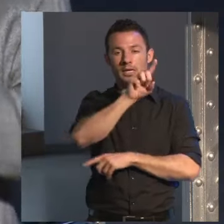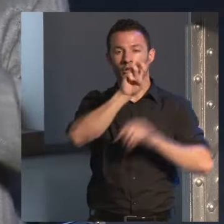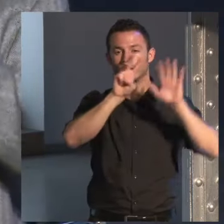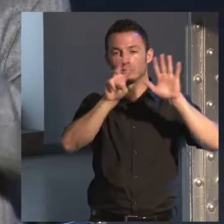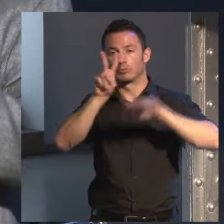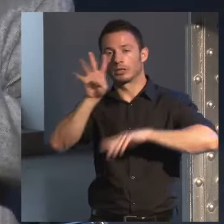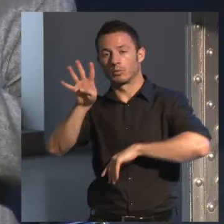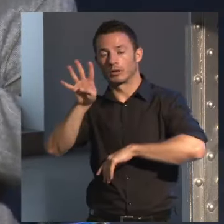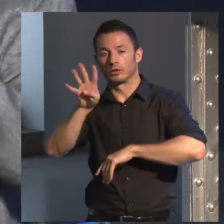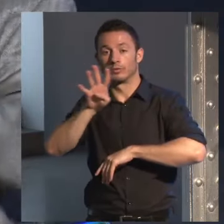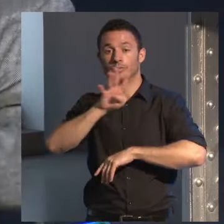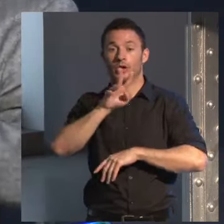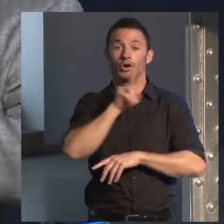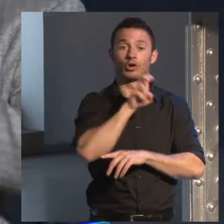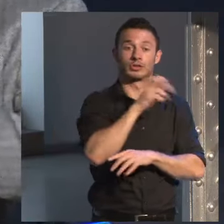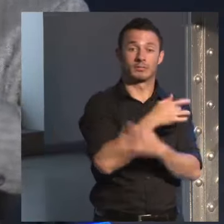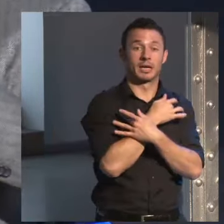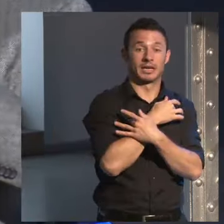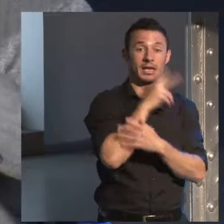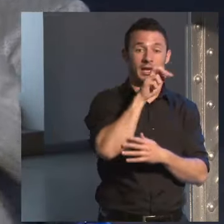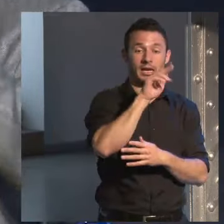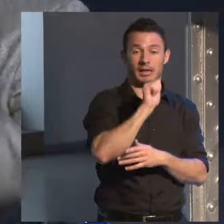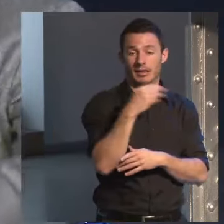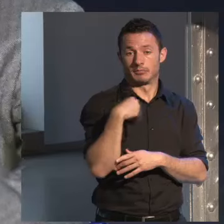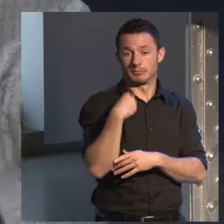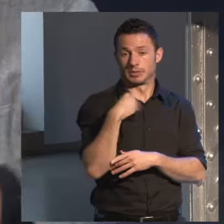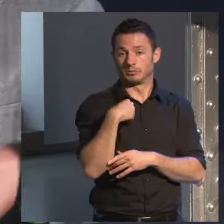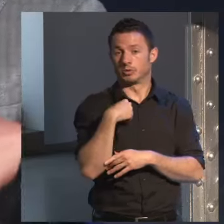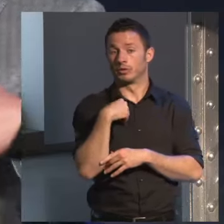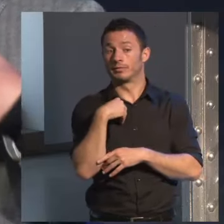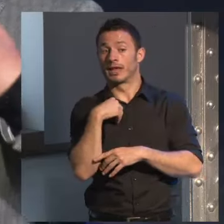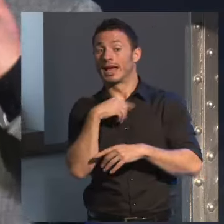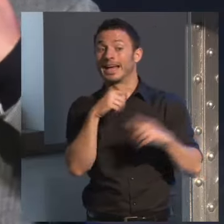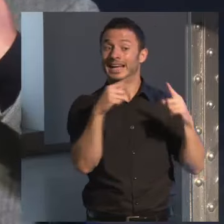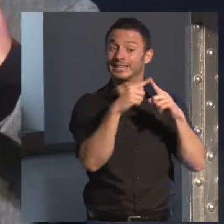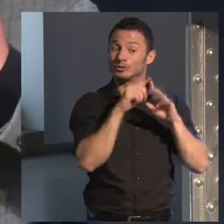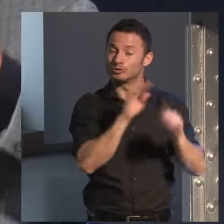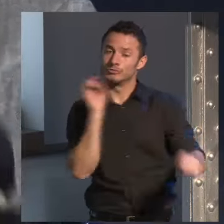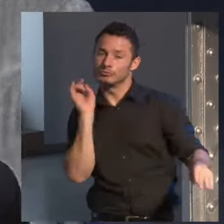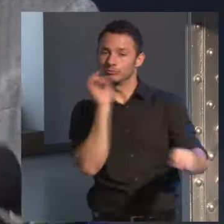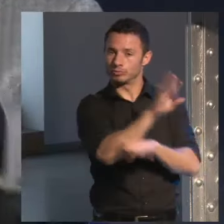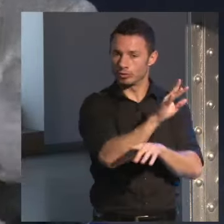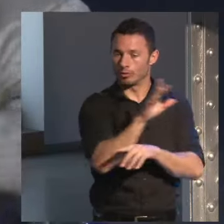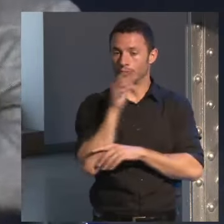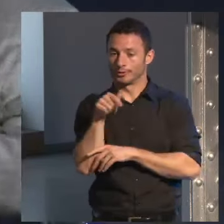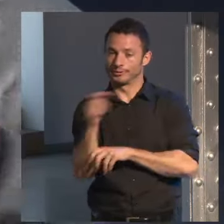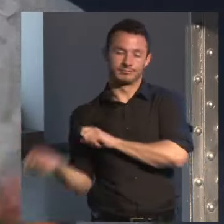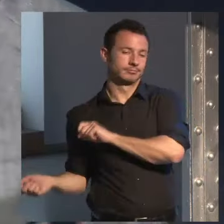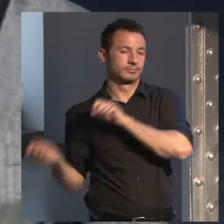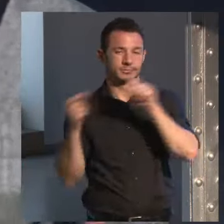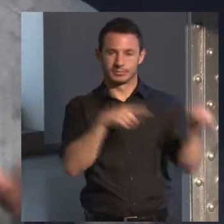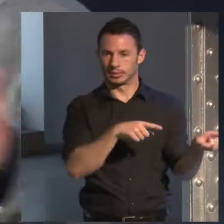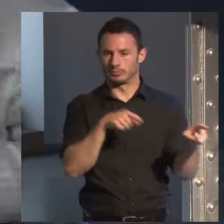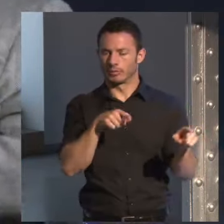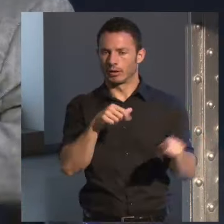le escribe a su tío ya Heredia había salido al exilio él era un independentista en la época de la